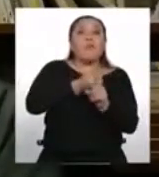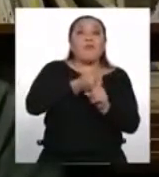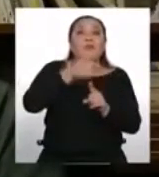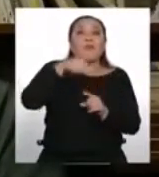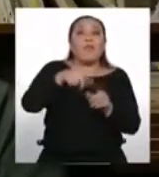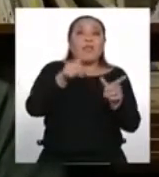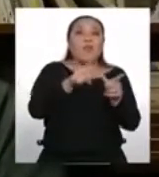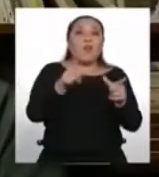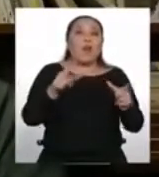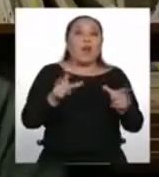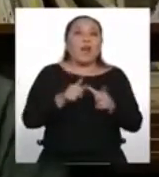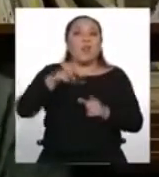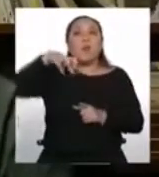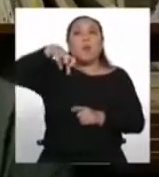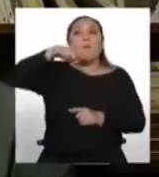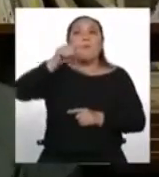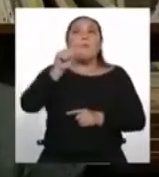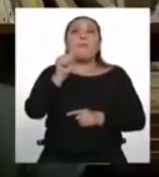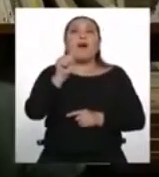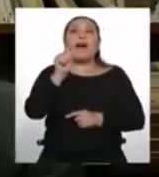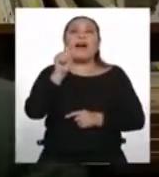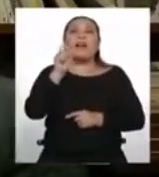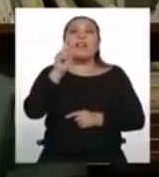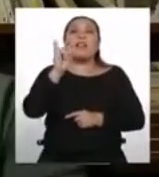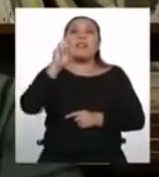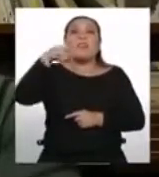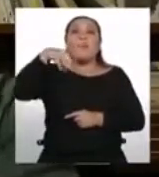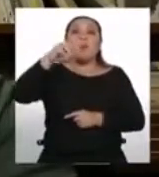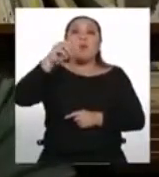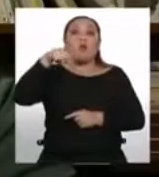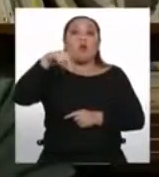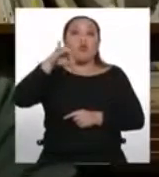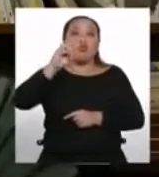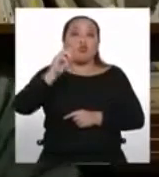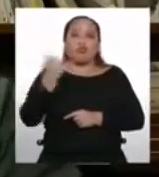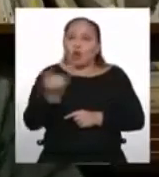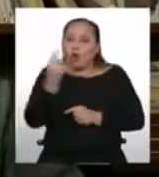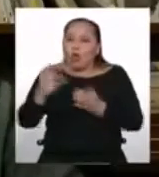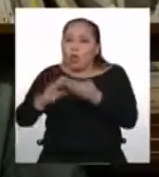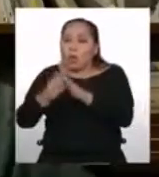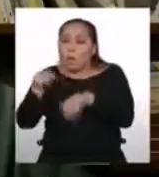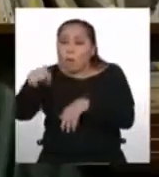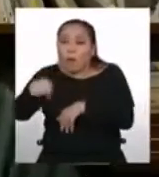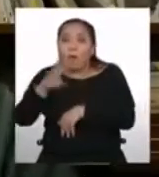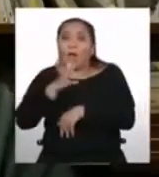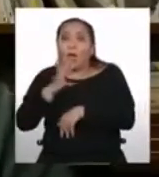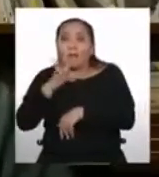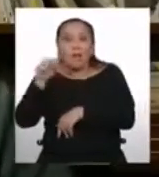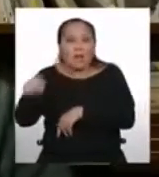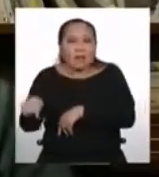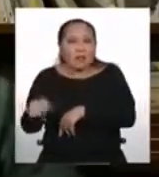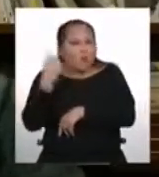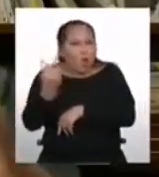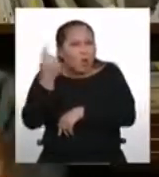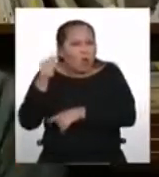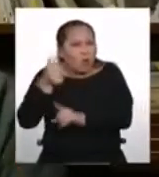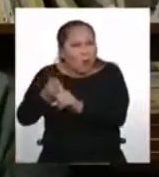un patrimonio cultural. No solo del pueblo que la habla y no solo del